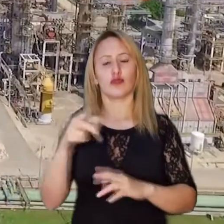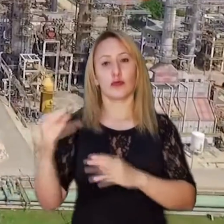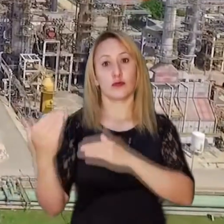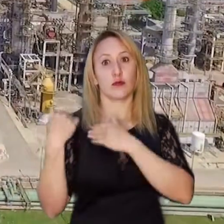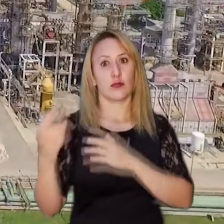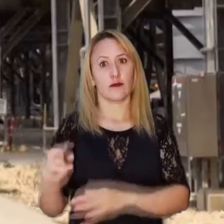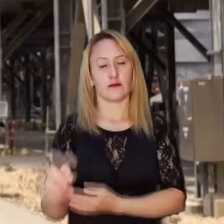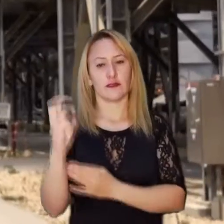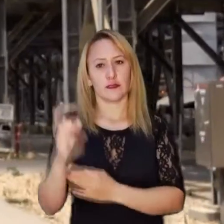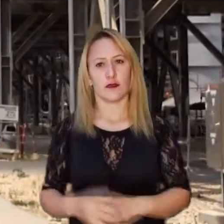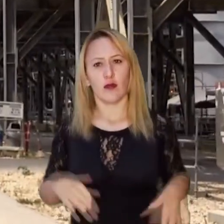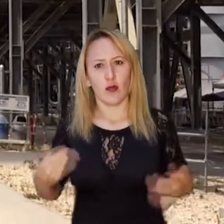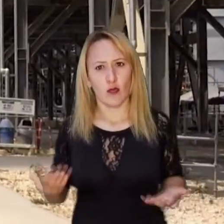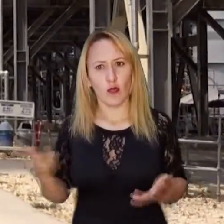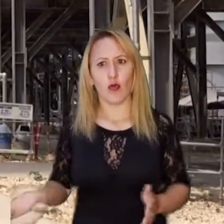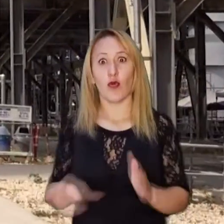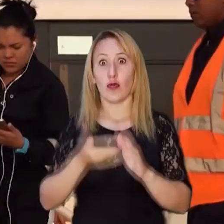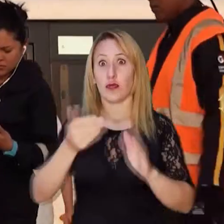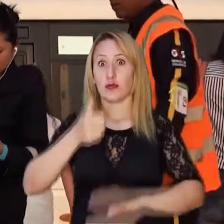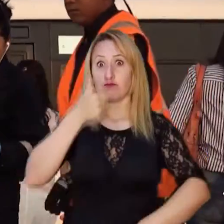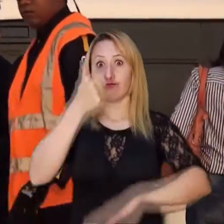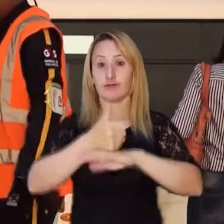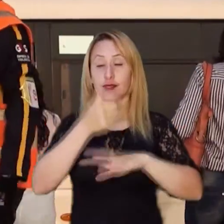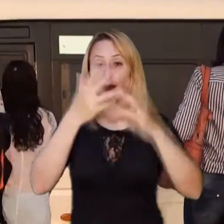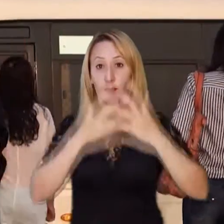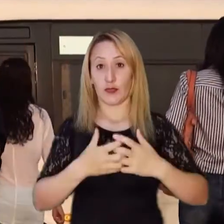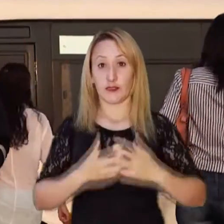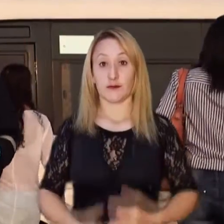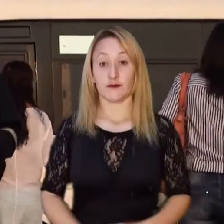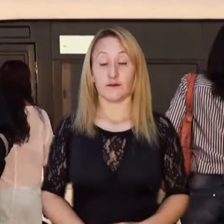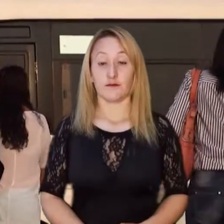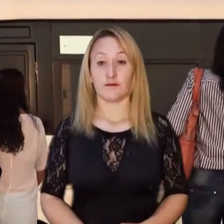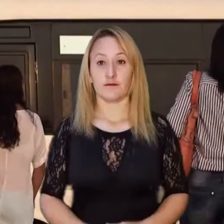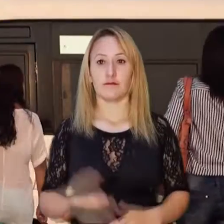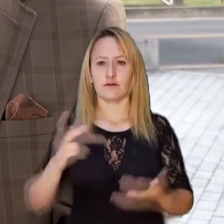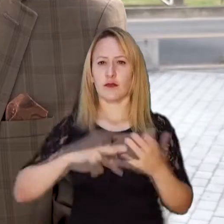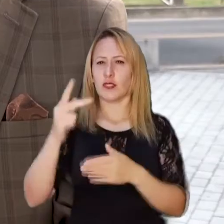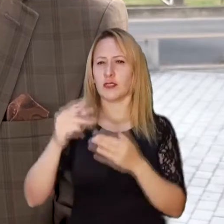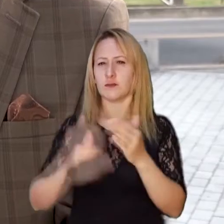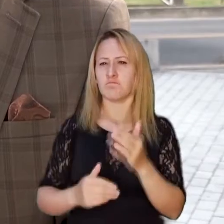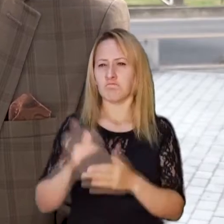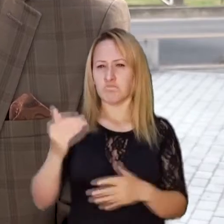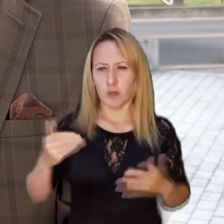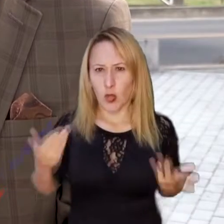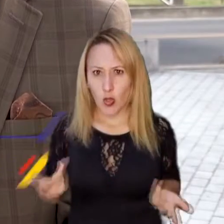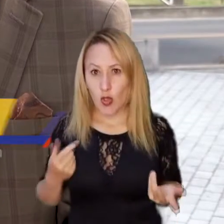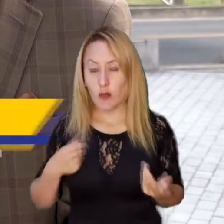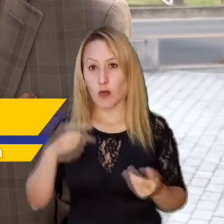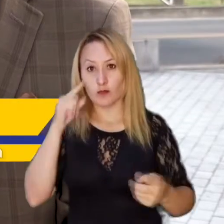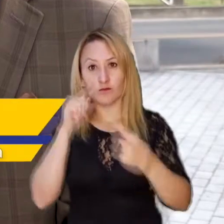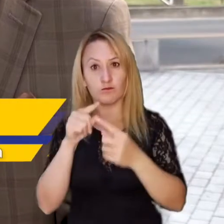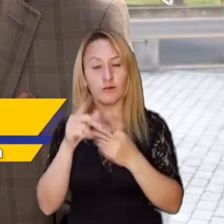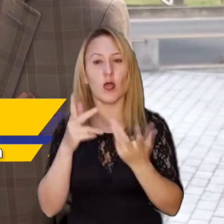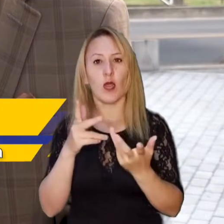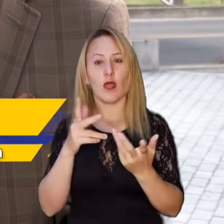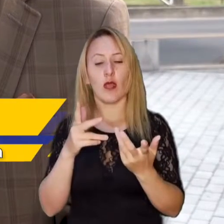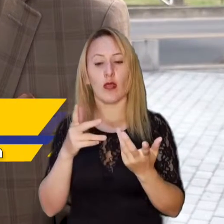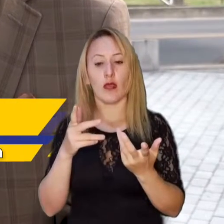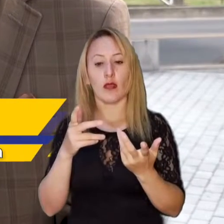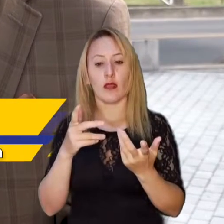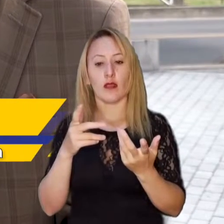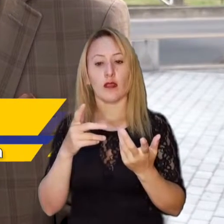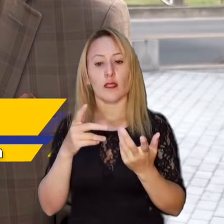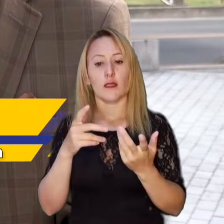generaron la apertura de un proceso de responsabilidad fiscal contra altos funcionarios de la empresa. Inicialmente un proyecto que buscaba, obviamente,